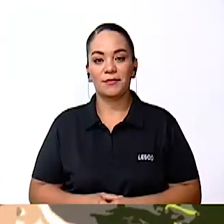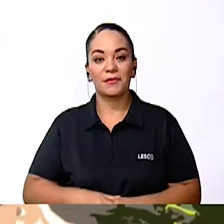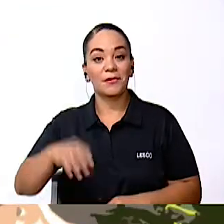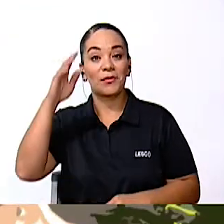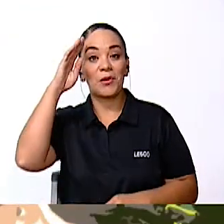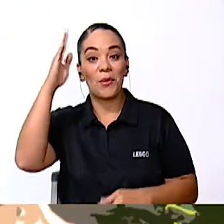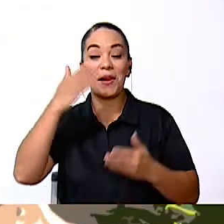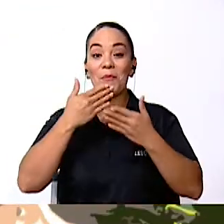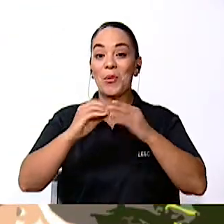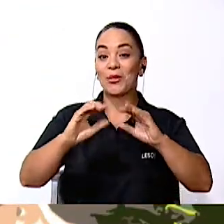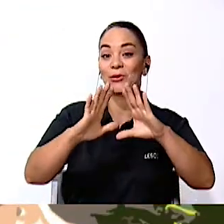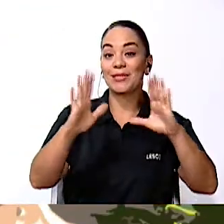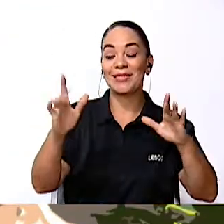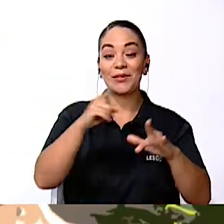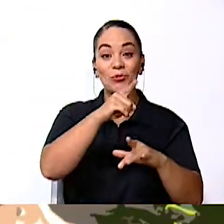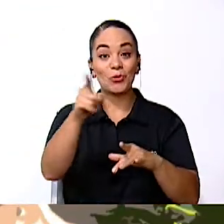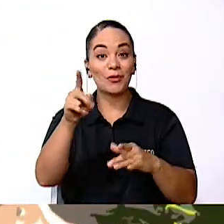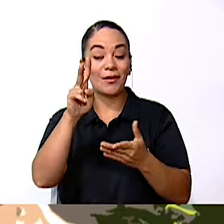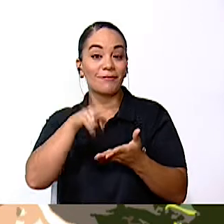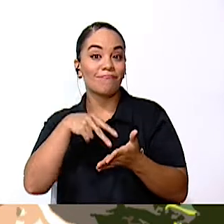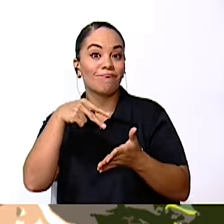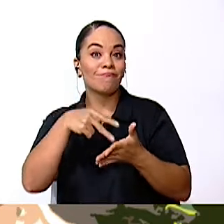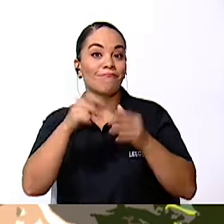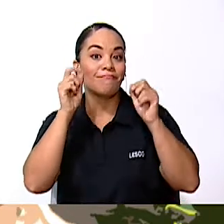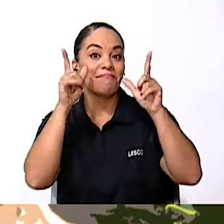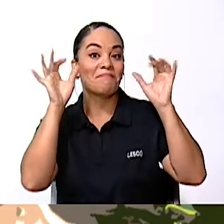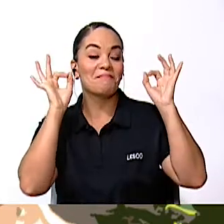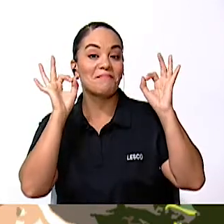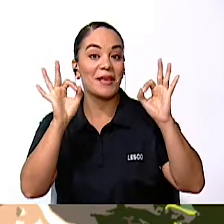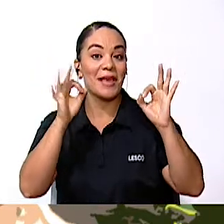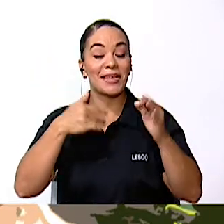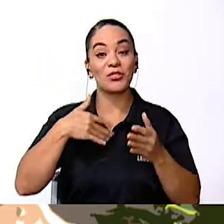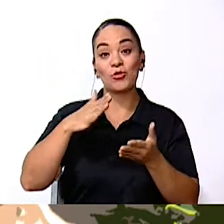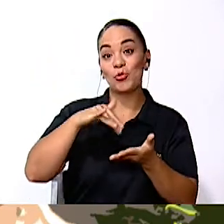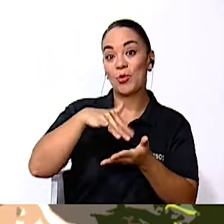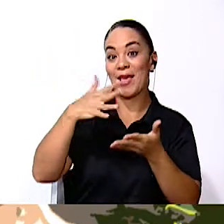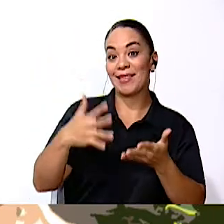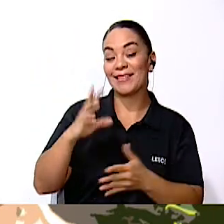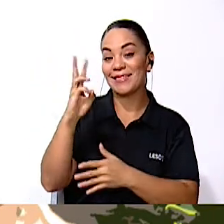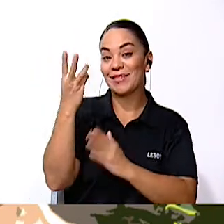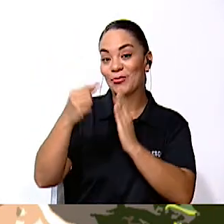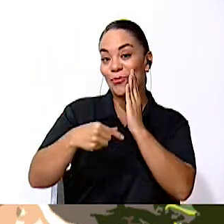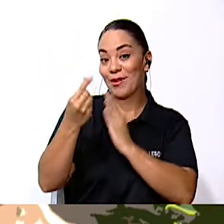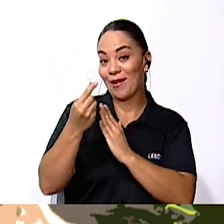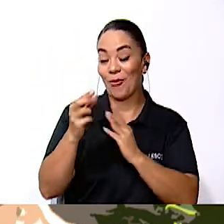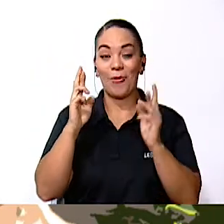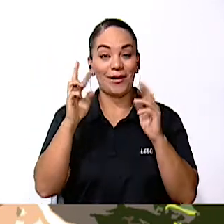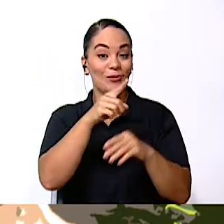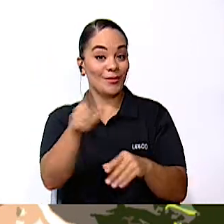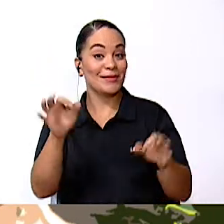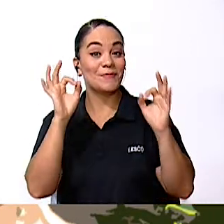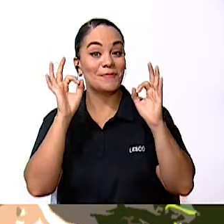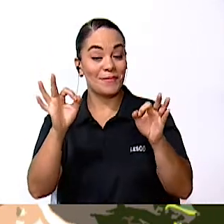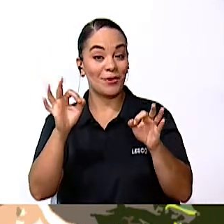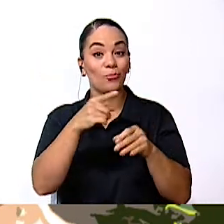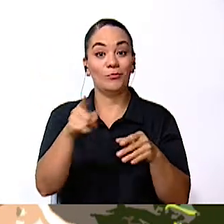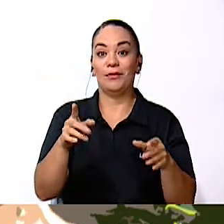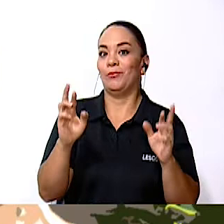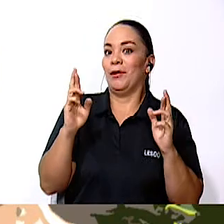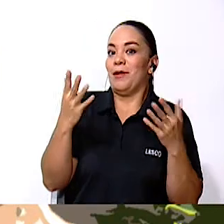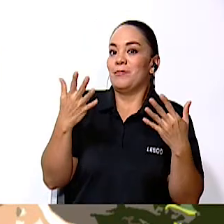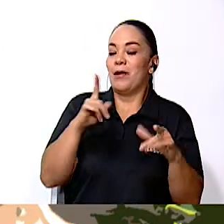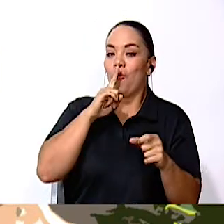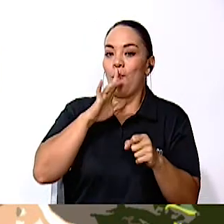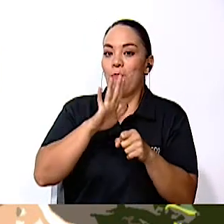Hola, buenos días, ¿cómo amanecieron mis estudiantes de sexto año? Espero que estén muy bien y que ya hayan cumplido con todos los